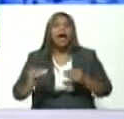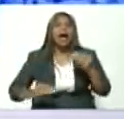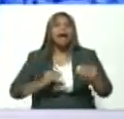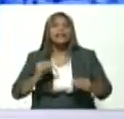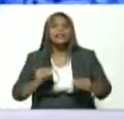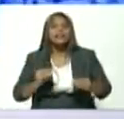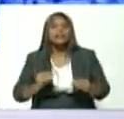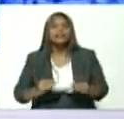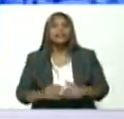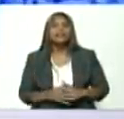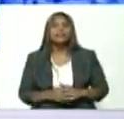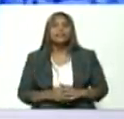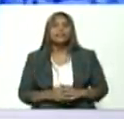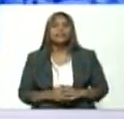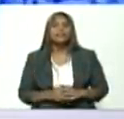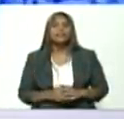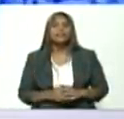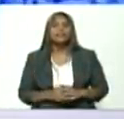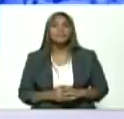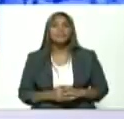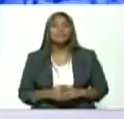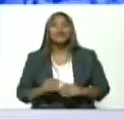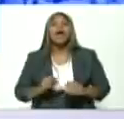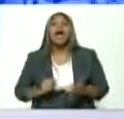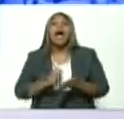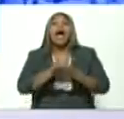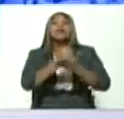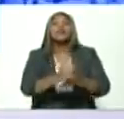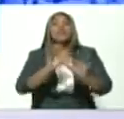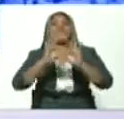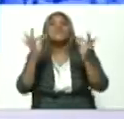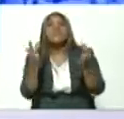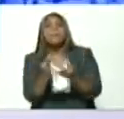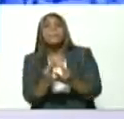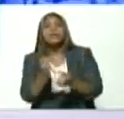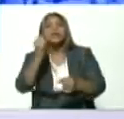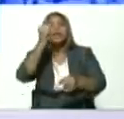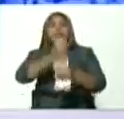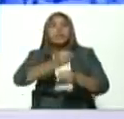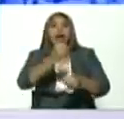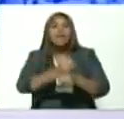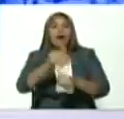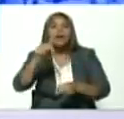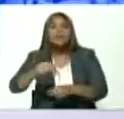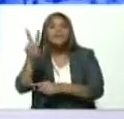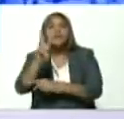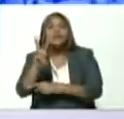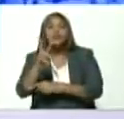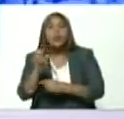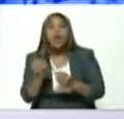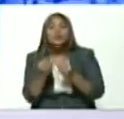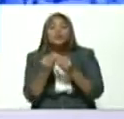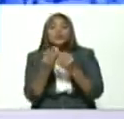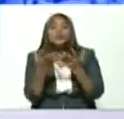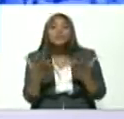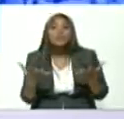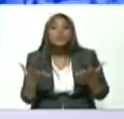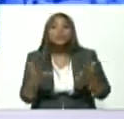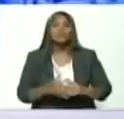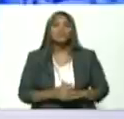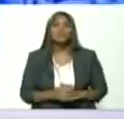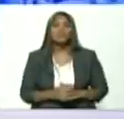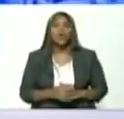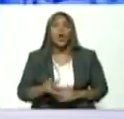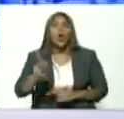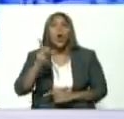concretas a favor de la familia trabajadora venezolana con números con